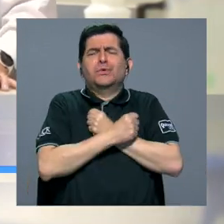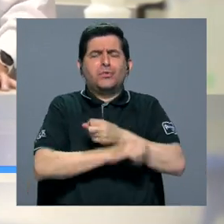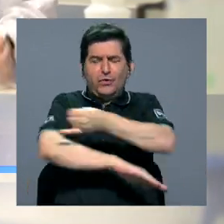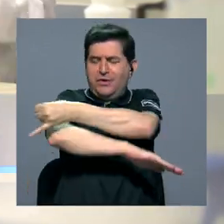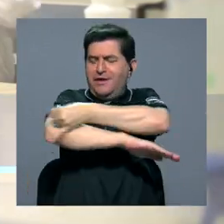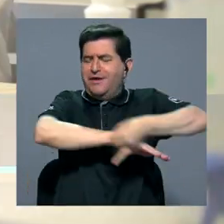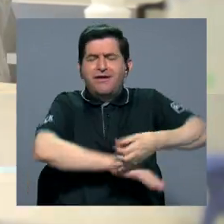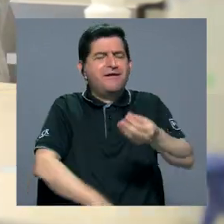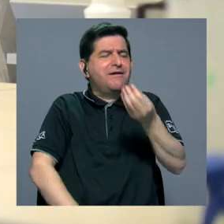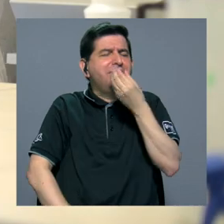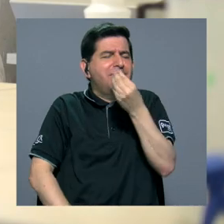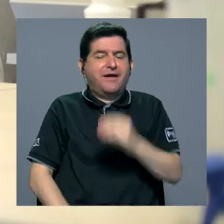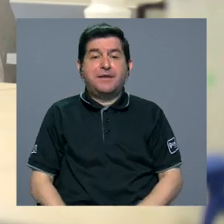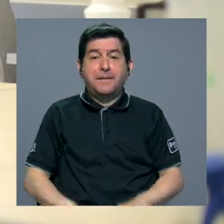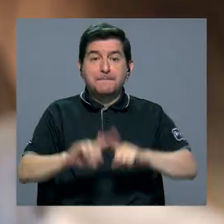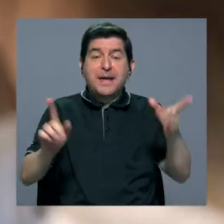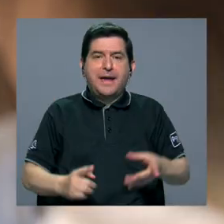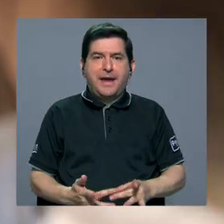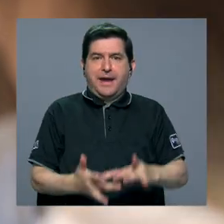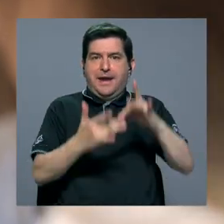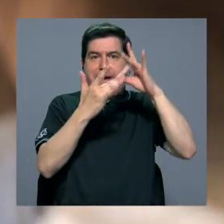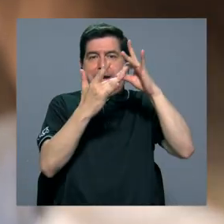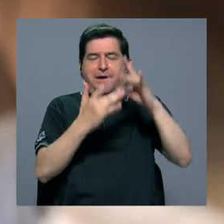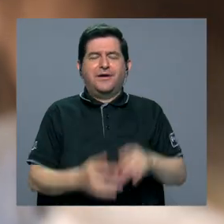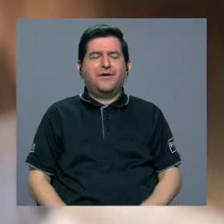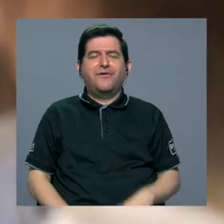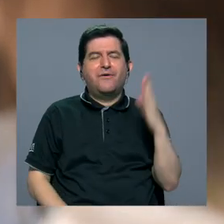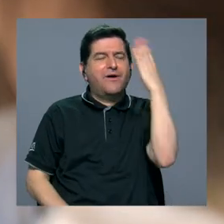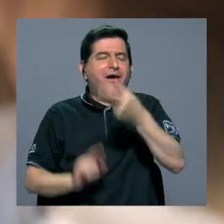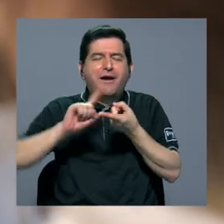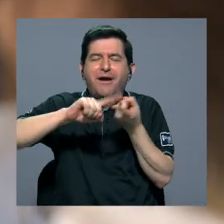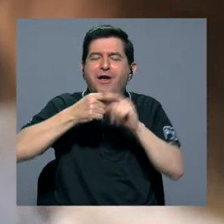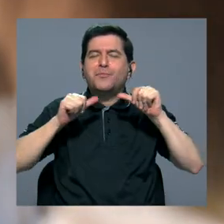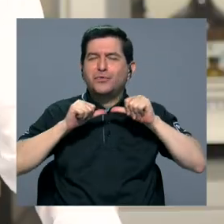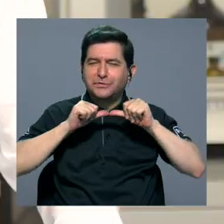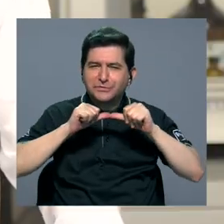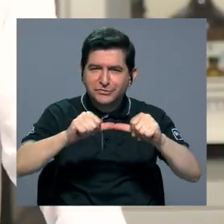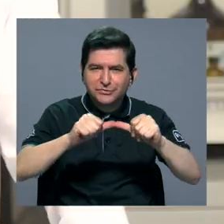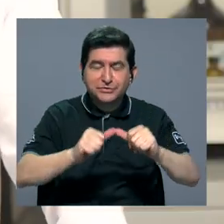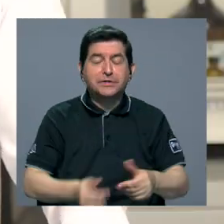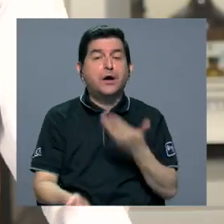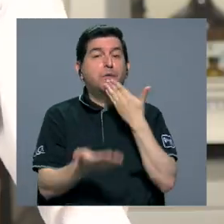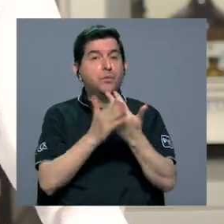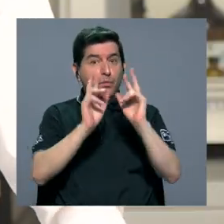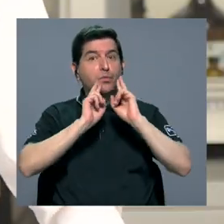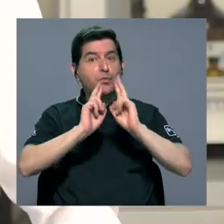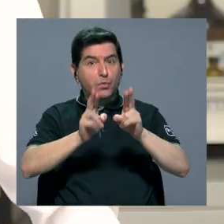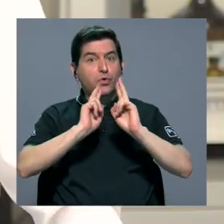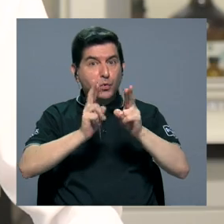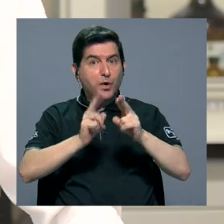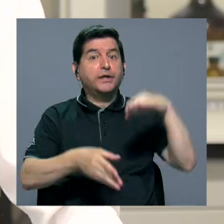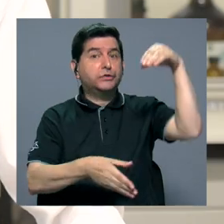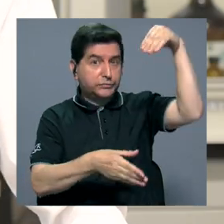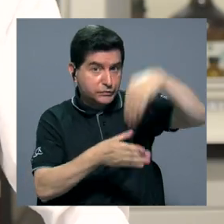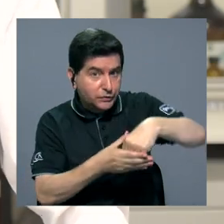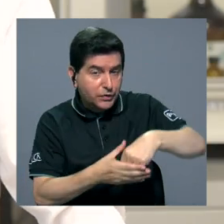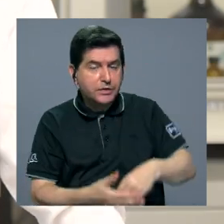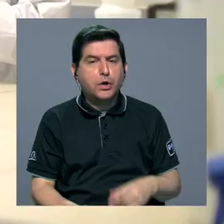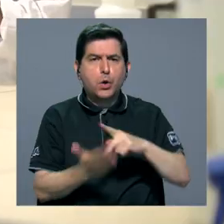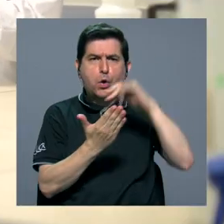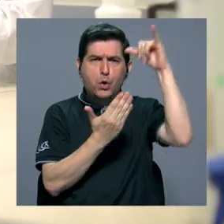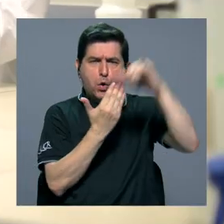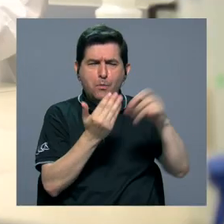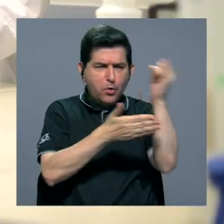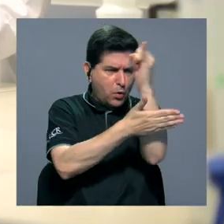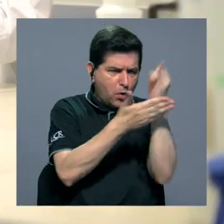ingeniería de alimentos, pero sobre todo la linda amistad que conservan, ha dado buenos frutos, entre ellos un proyecto